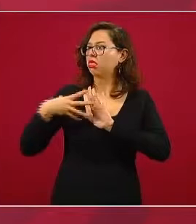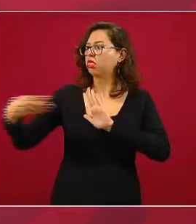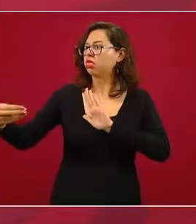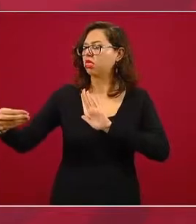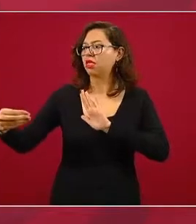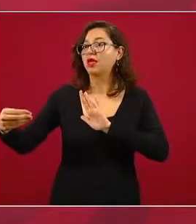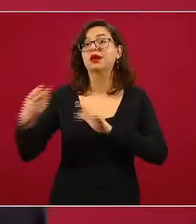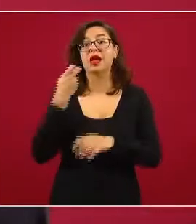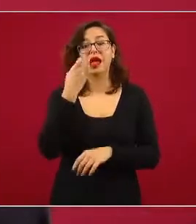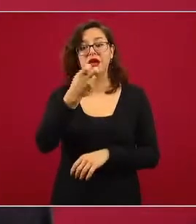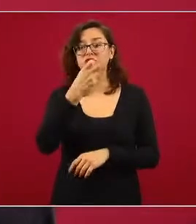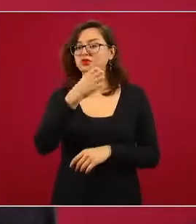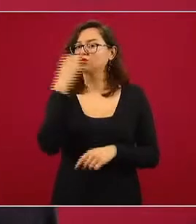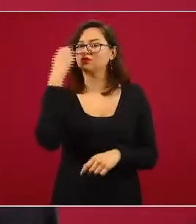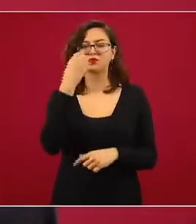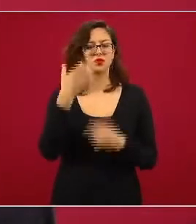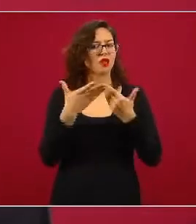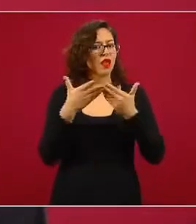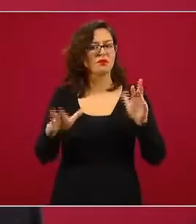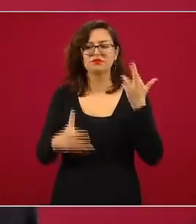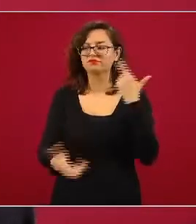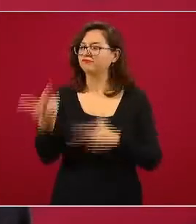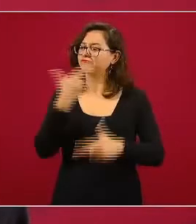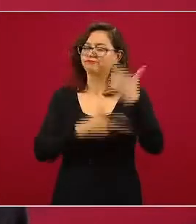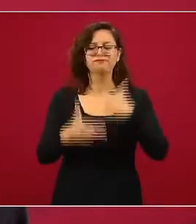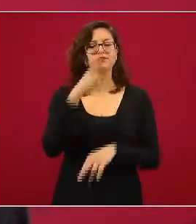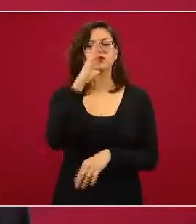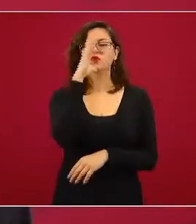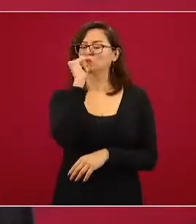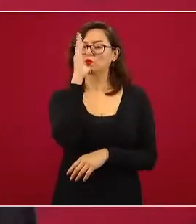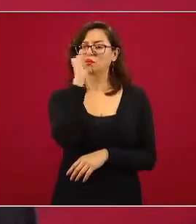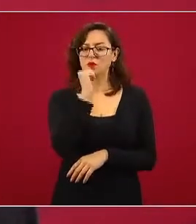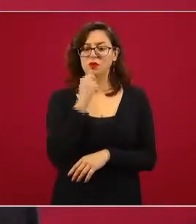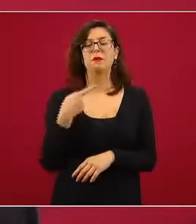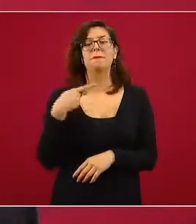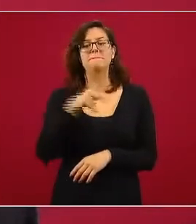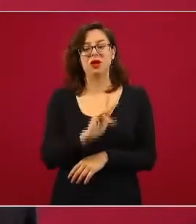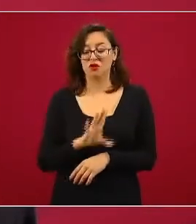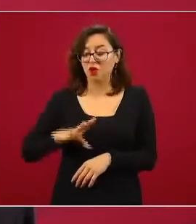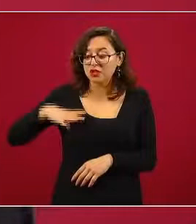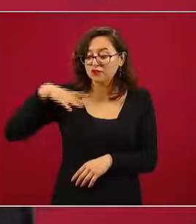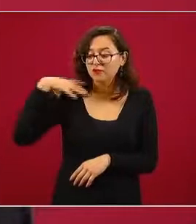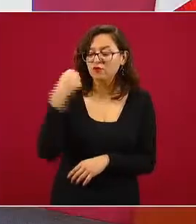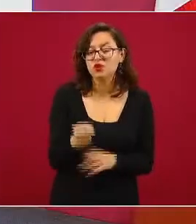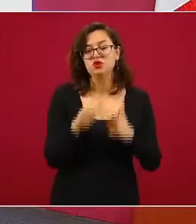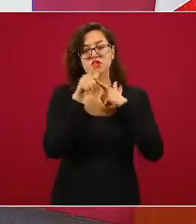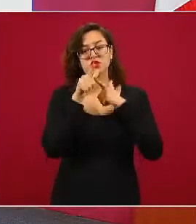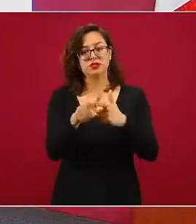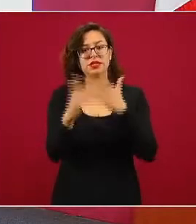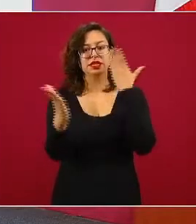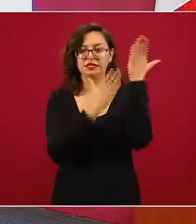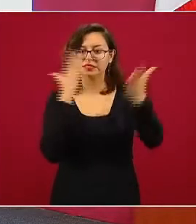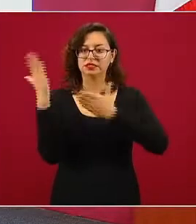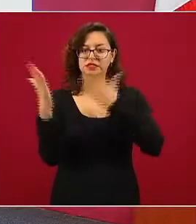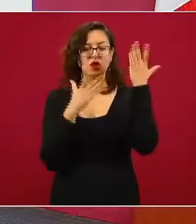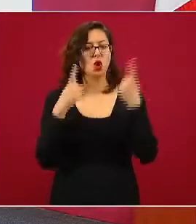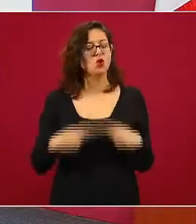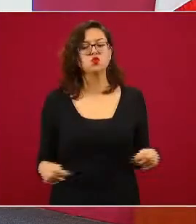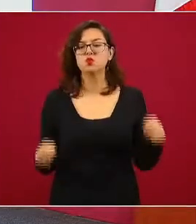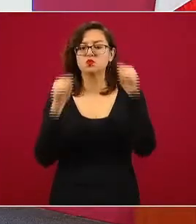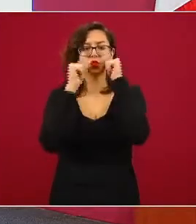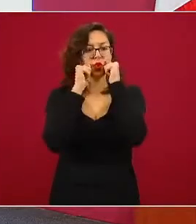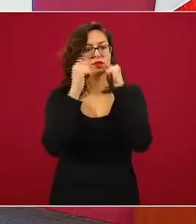escuelas, pero debemos hacer un esfuerzo por mantener su aprendizaje, pese al distanciamiento de los inmuebles